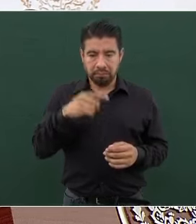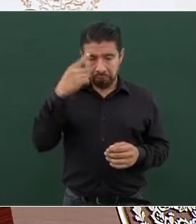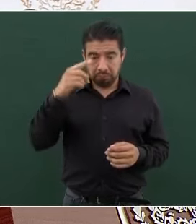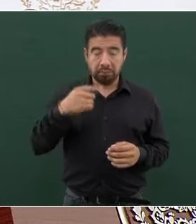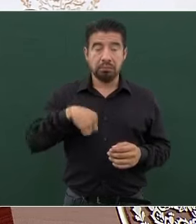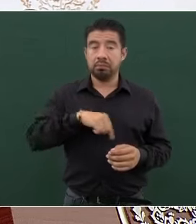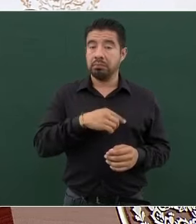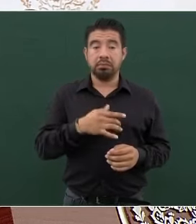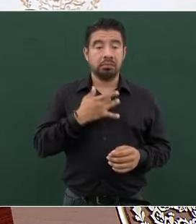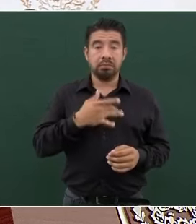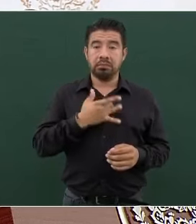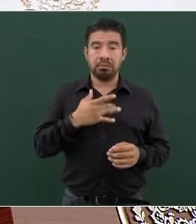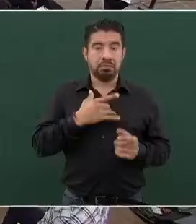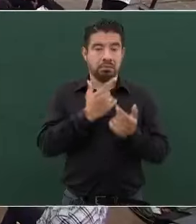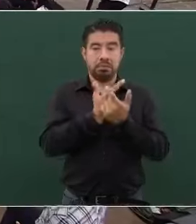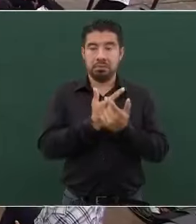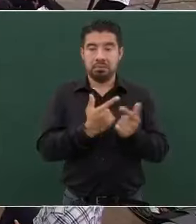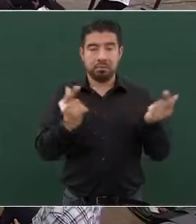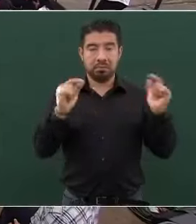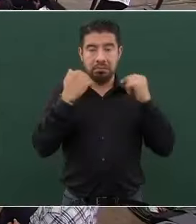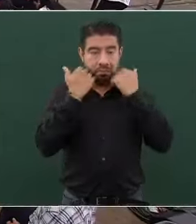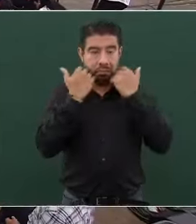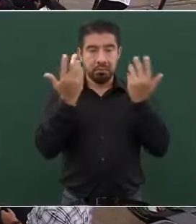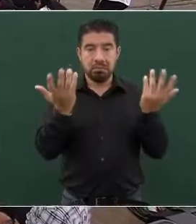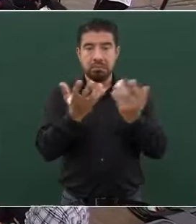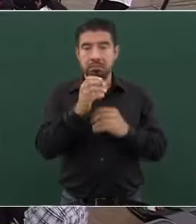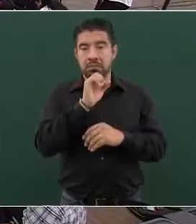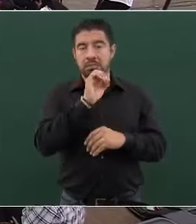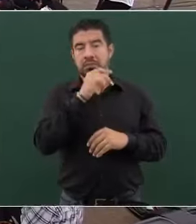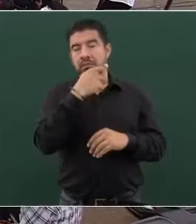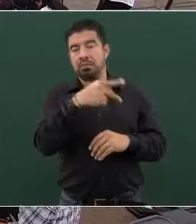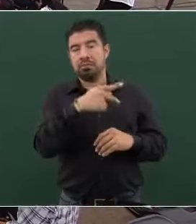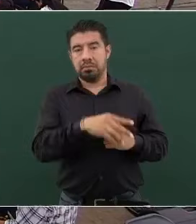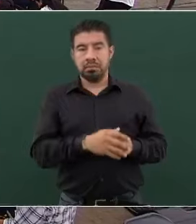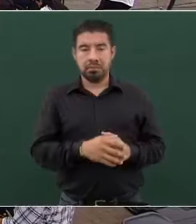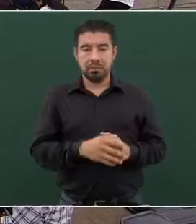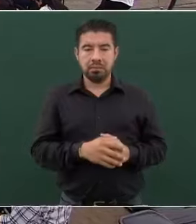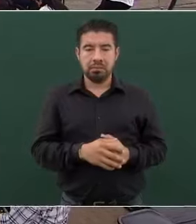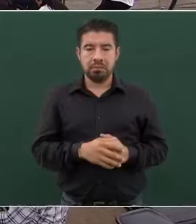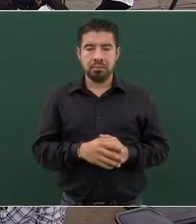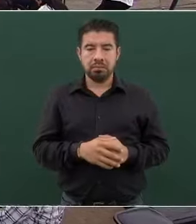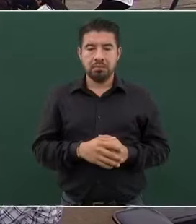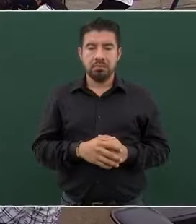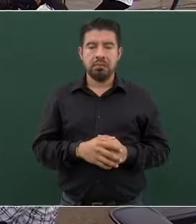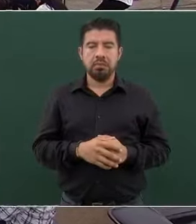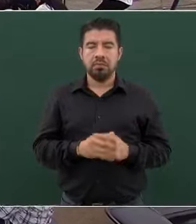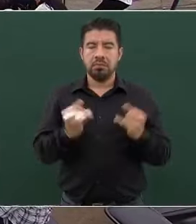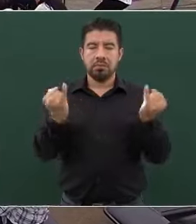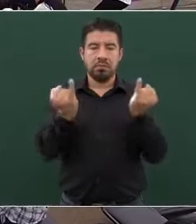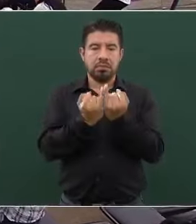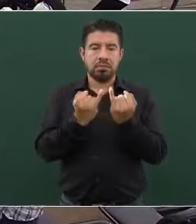manifestarnos. Somos libres. Y también para los